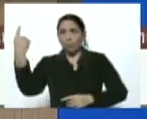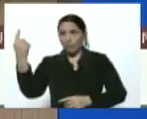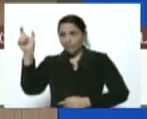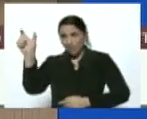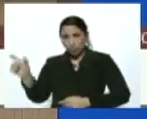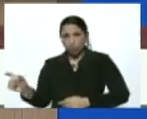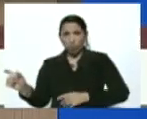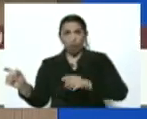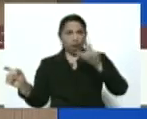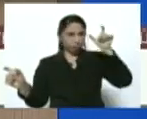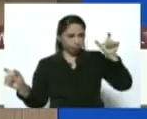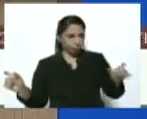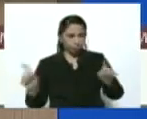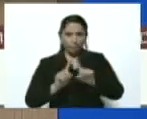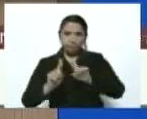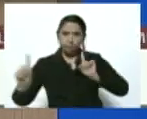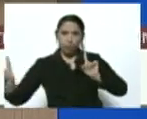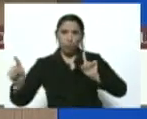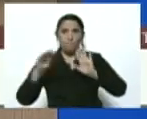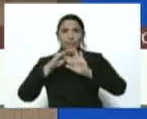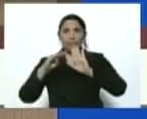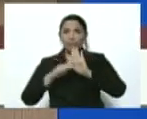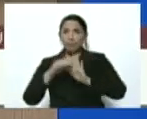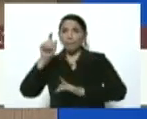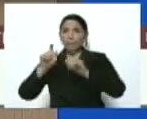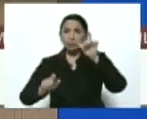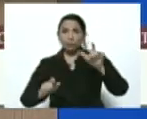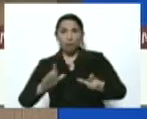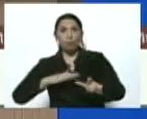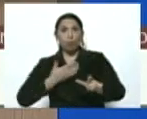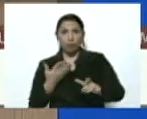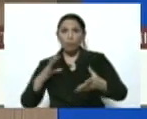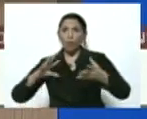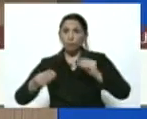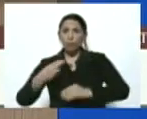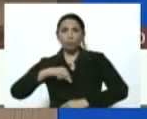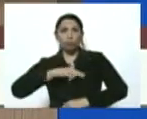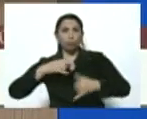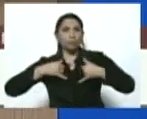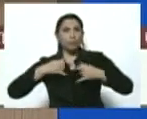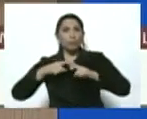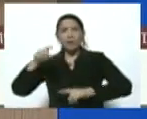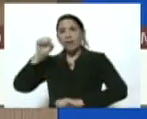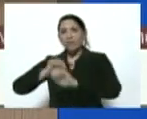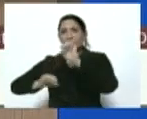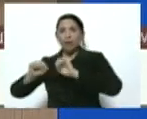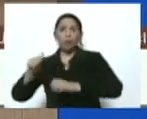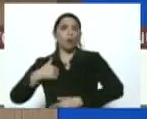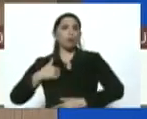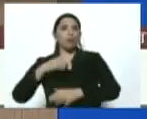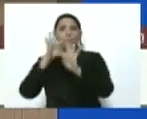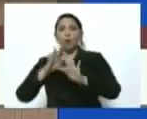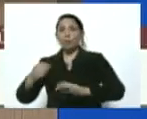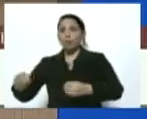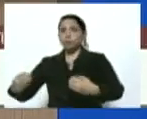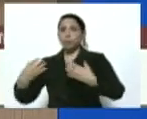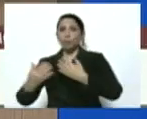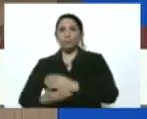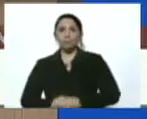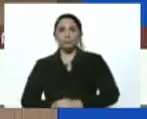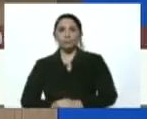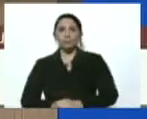Son medidas personales que podemos adoptar nosotros mismos para evitar cualquier forma de contagio.